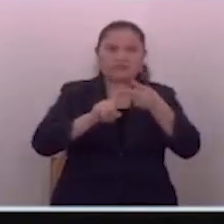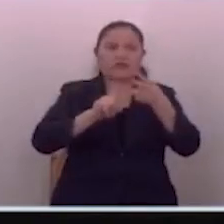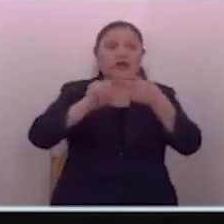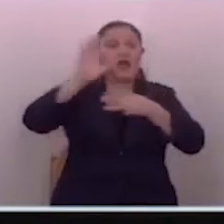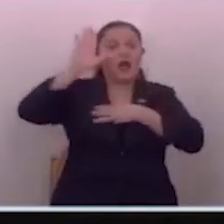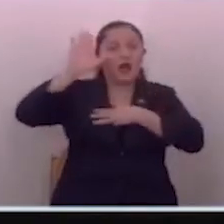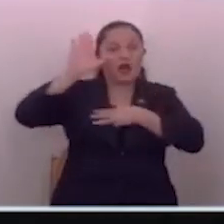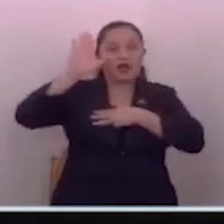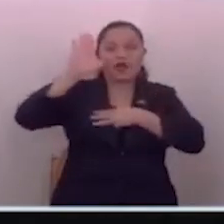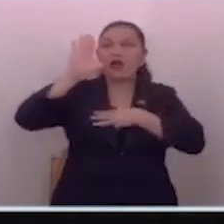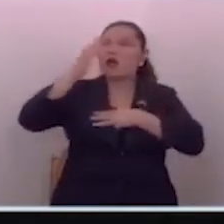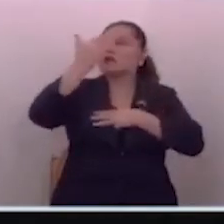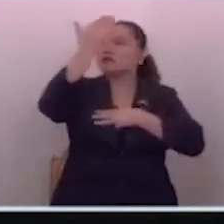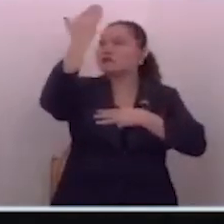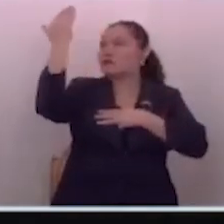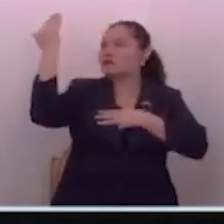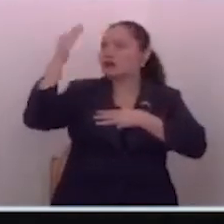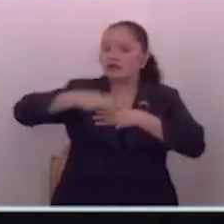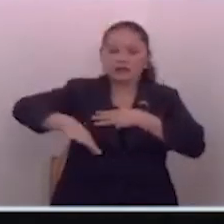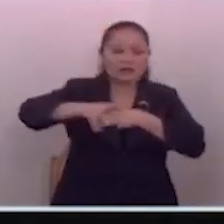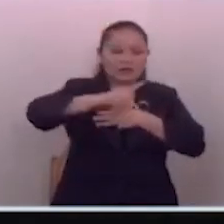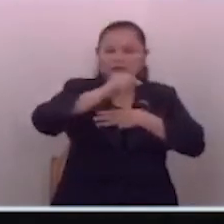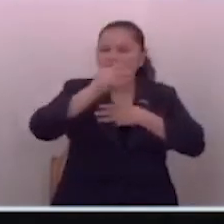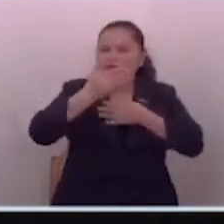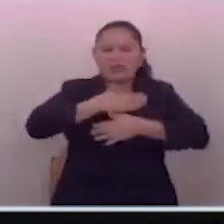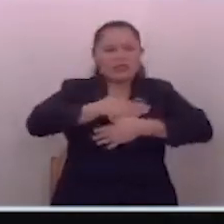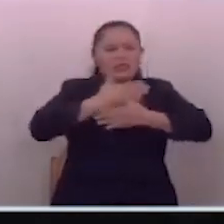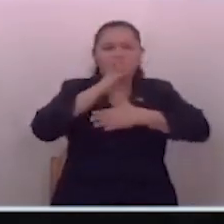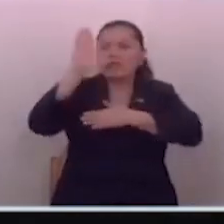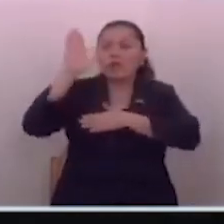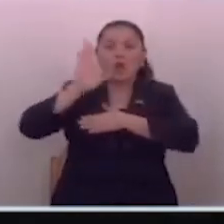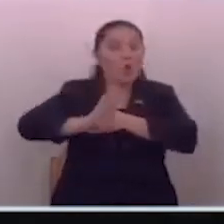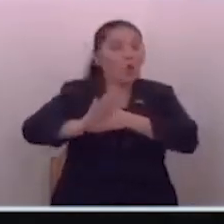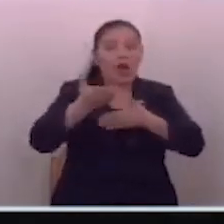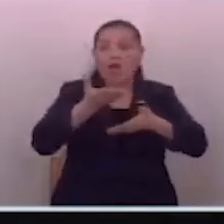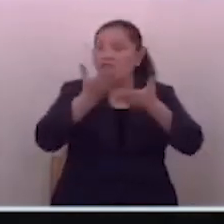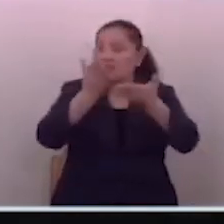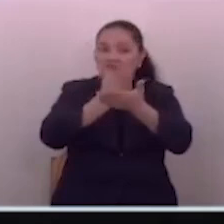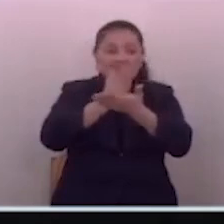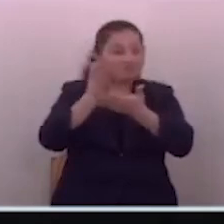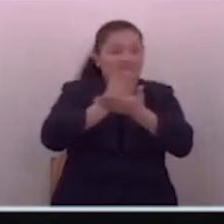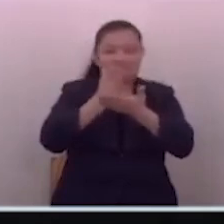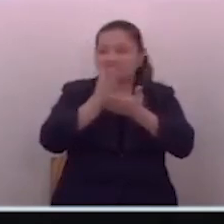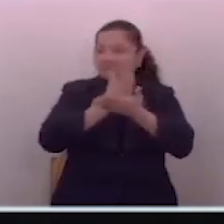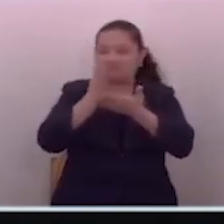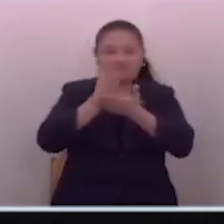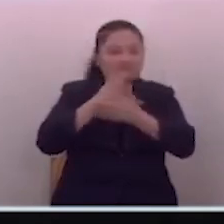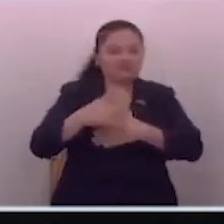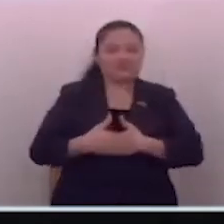les prometen cielo y tierra toda la vida y nunca le han cumplido nada.